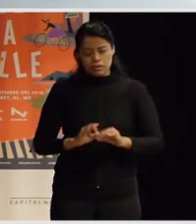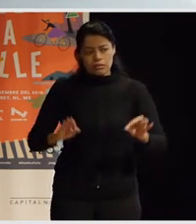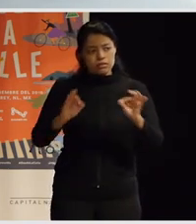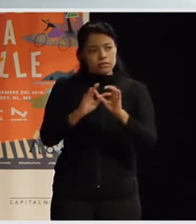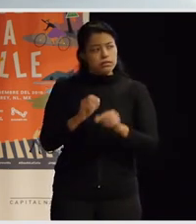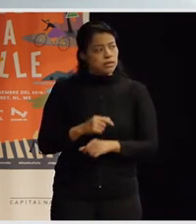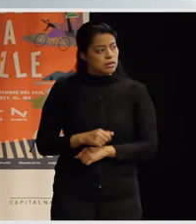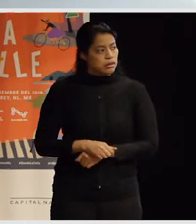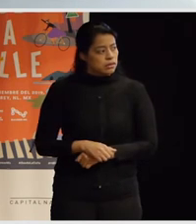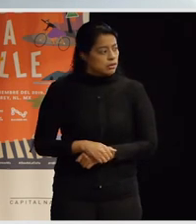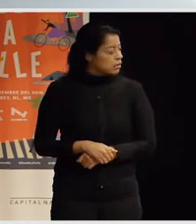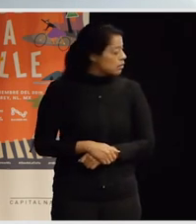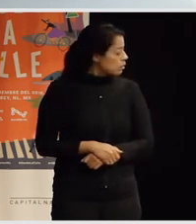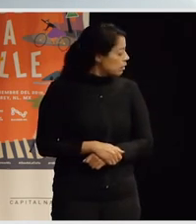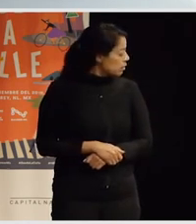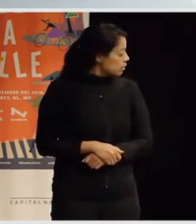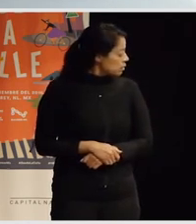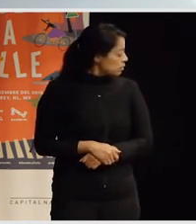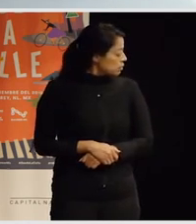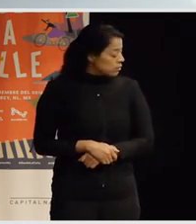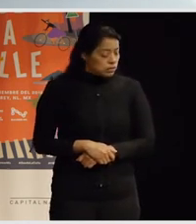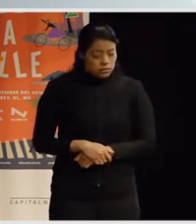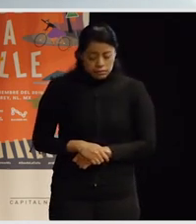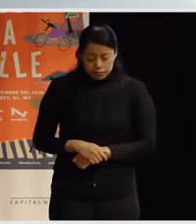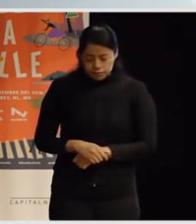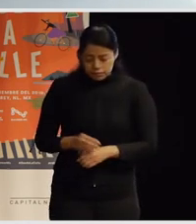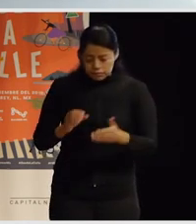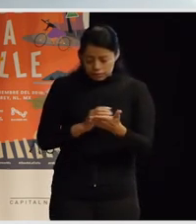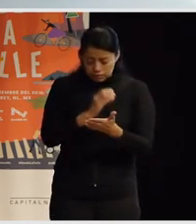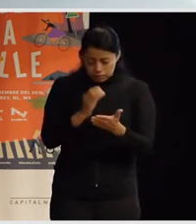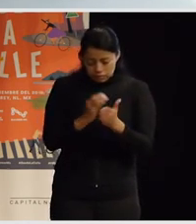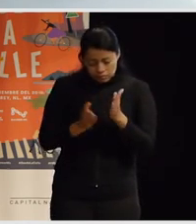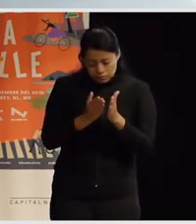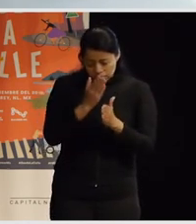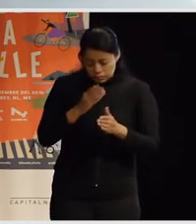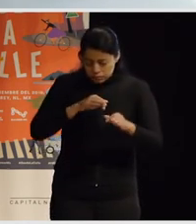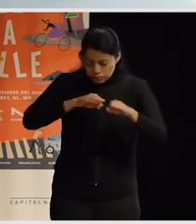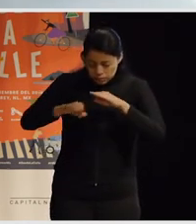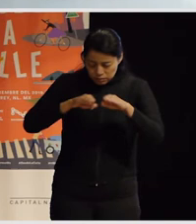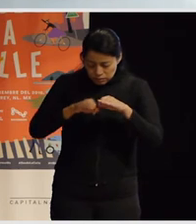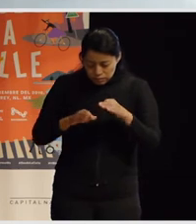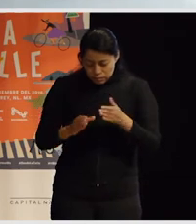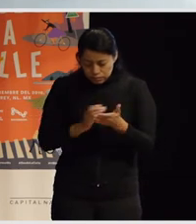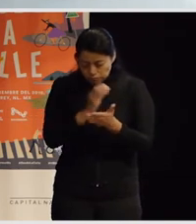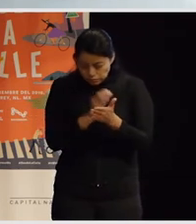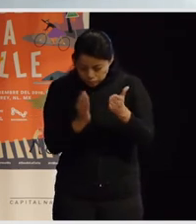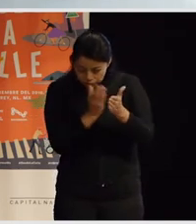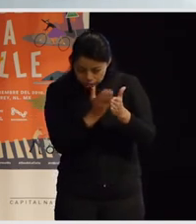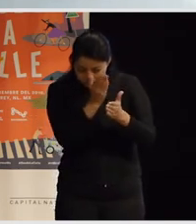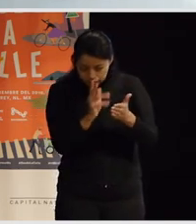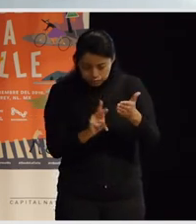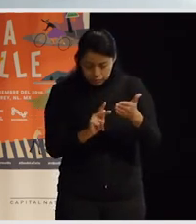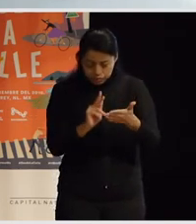yo creo que es una cuestión de que, claro, digamos como que la arquitectura y el urbanismo en realidad lo que trabaja es por organizar o por hacer una propuesta